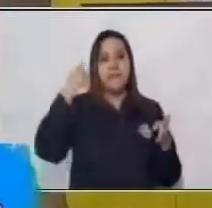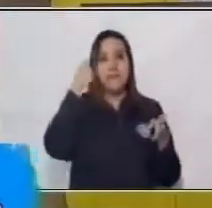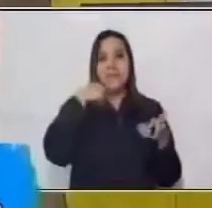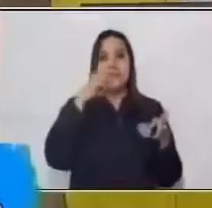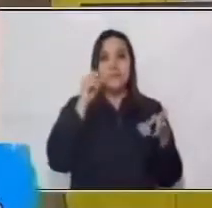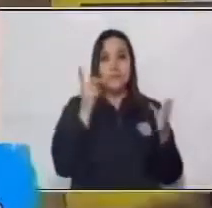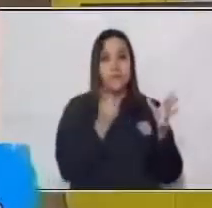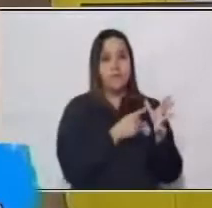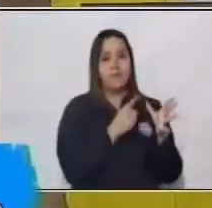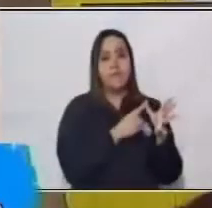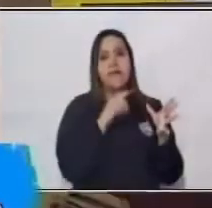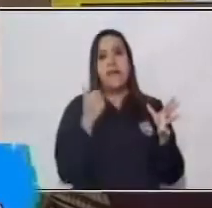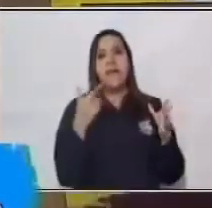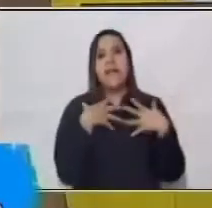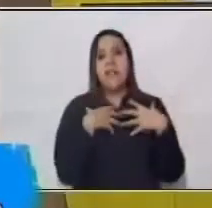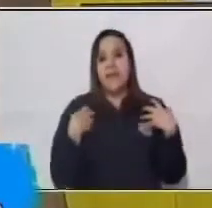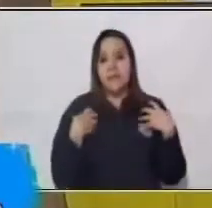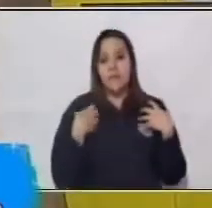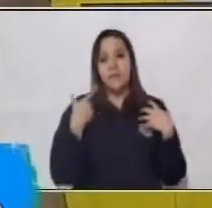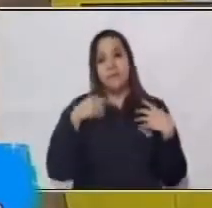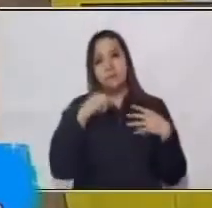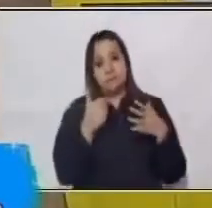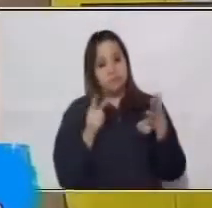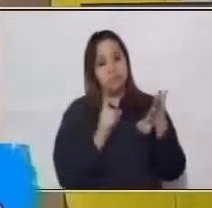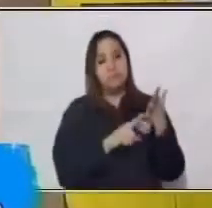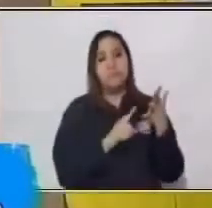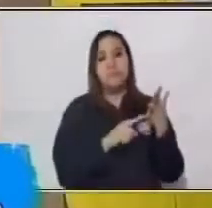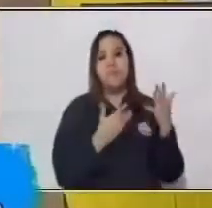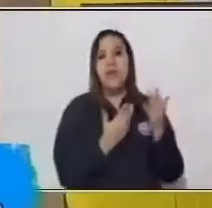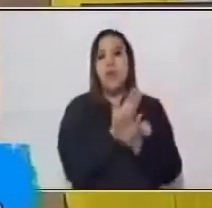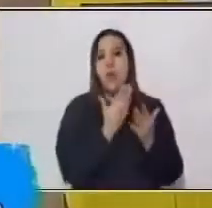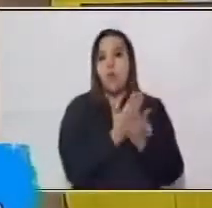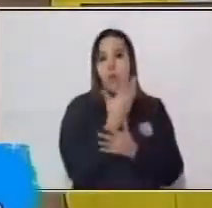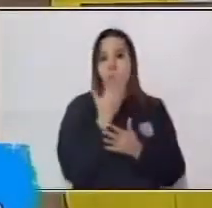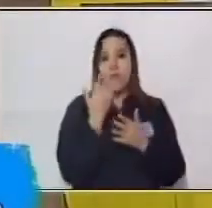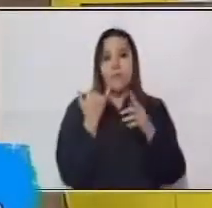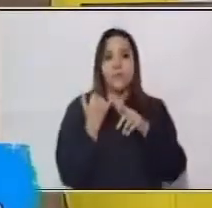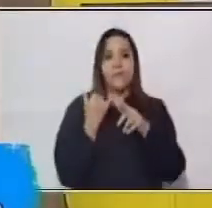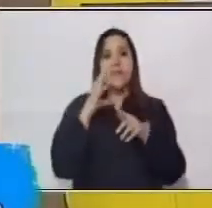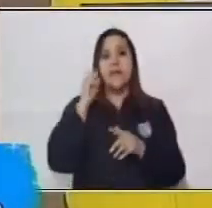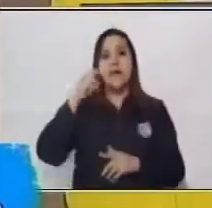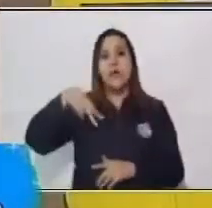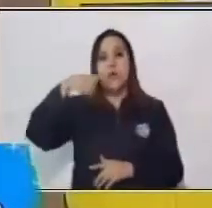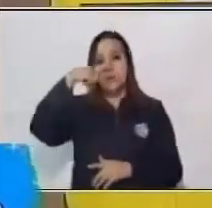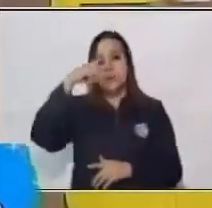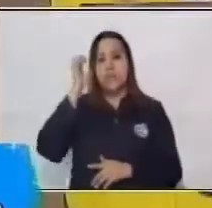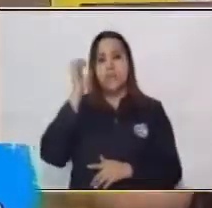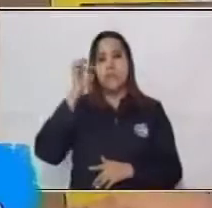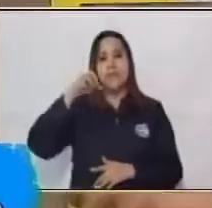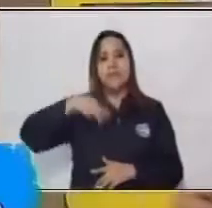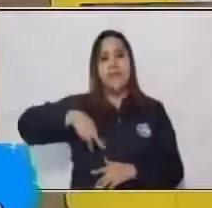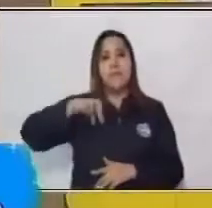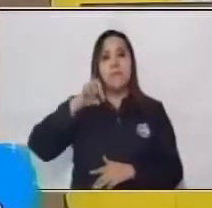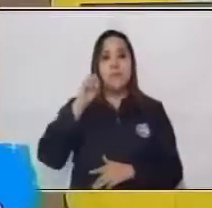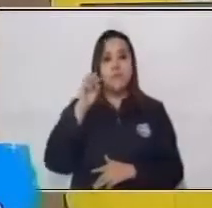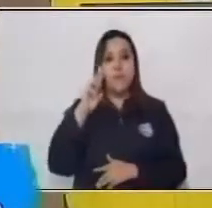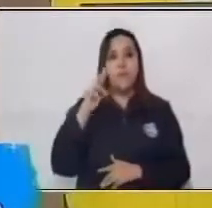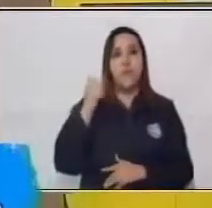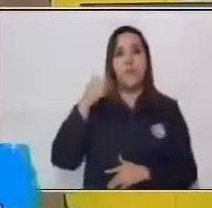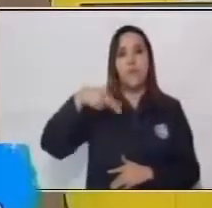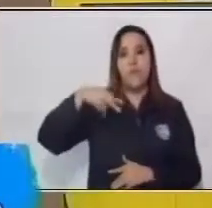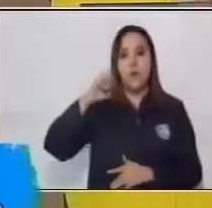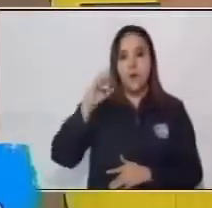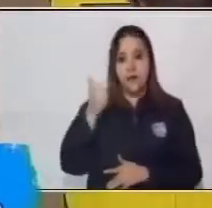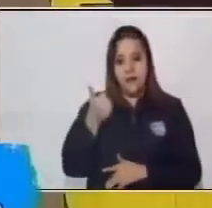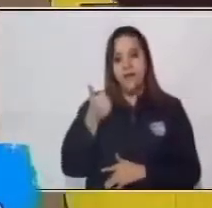el modernismo, y por último las corrientes literarias del siglo XX. Quiere decir que nosotros